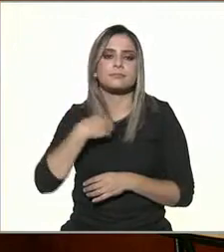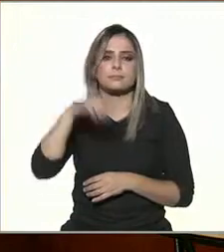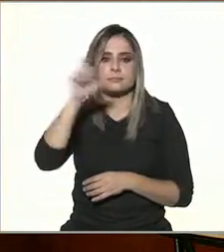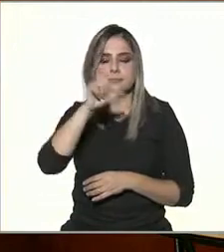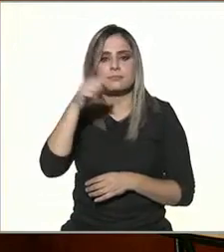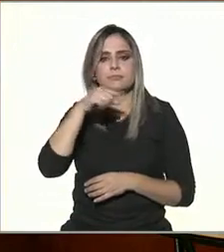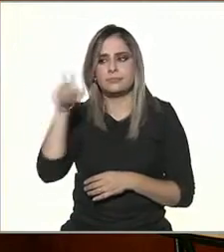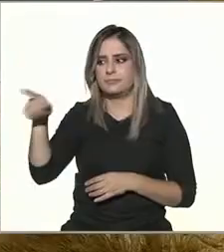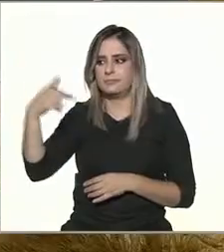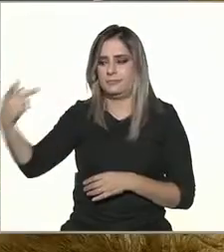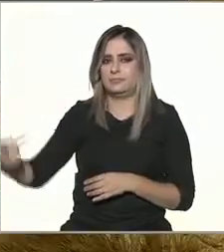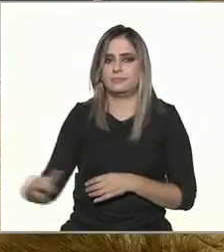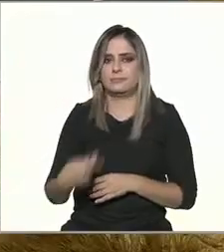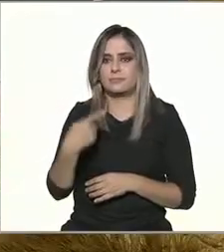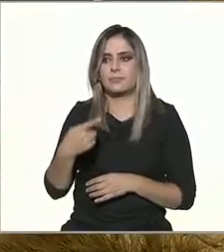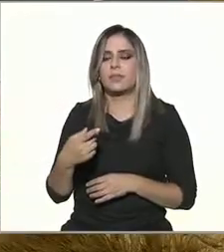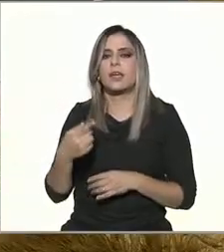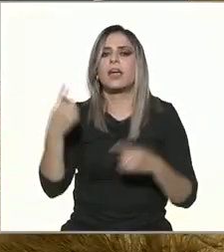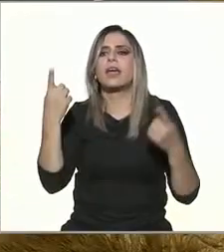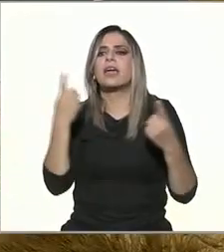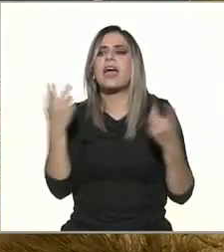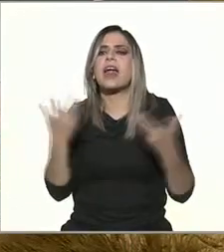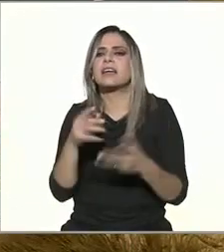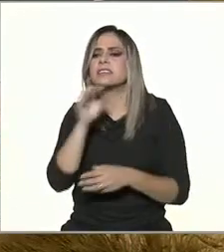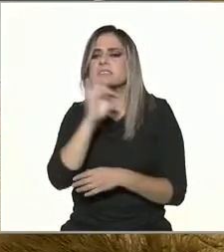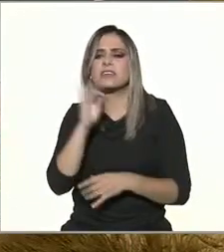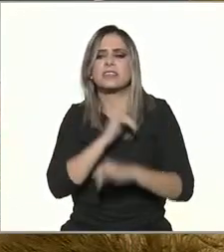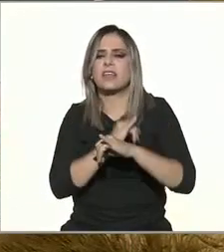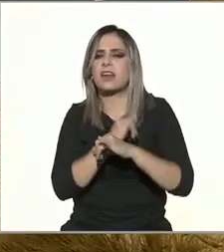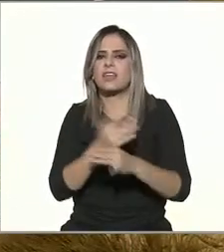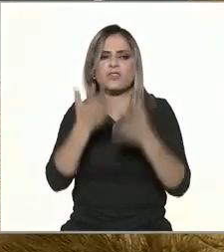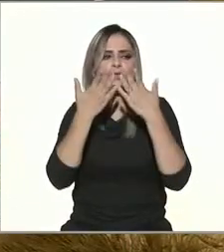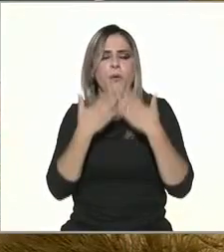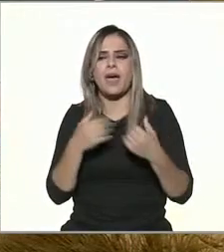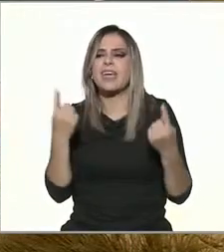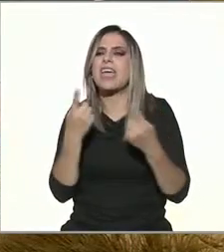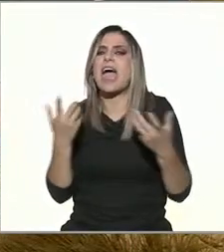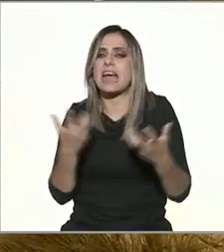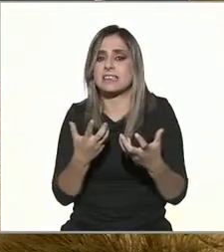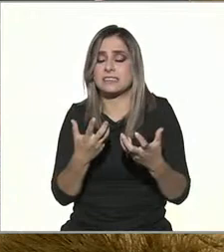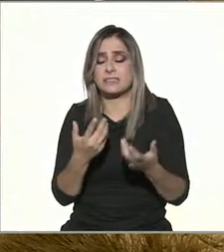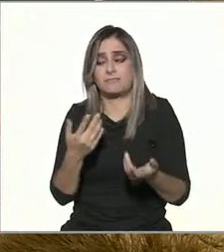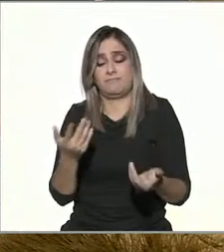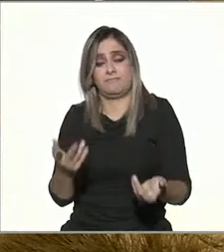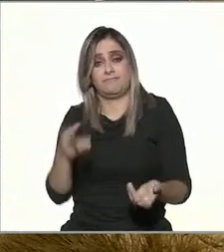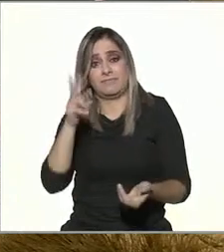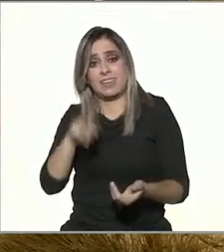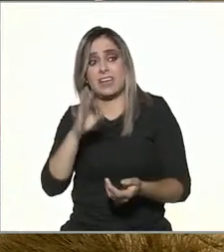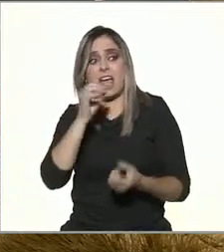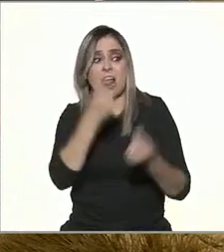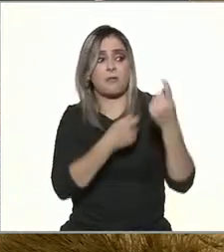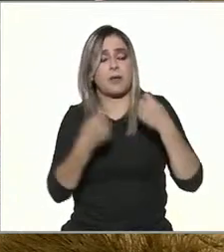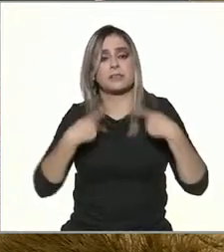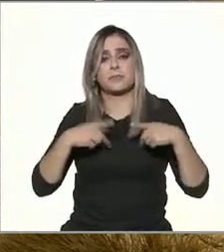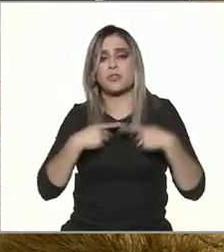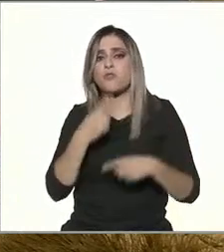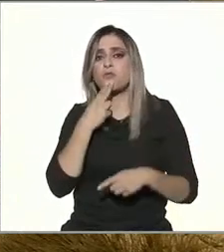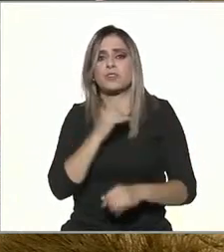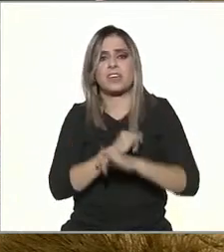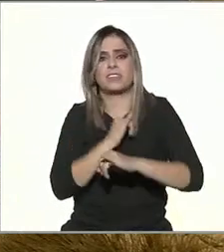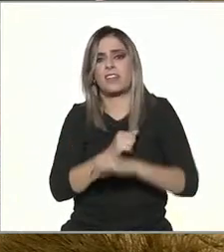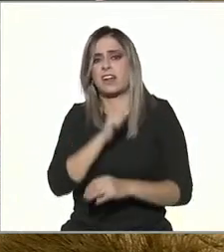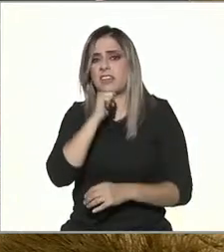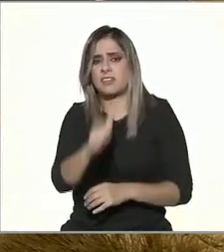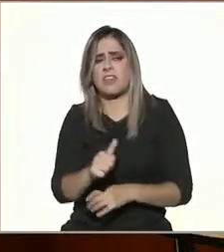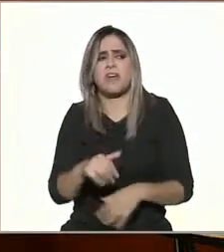preguntabas, ¿qué haríamos si no tenemos Internet? Pues bueno, yo creo que aquellos que vivimos sin Internet, creo que nos podremos